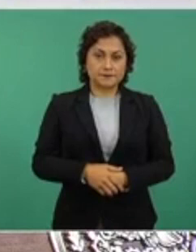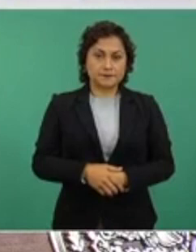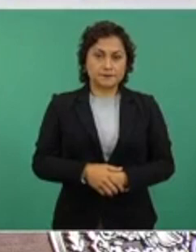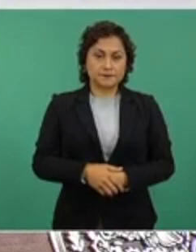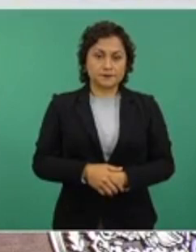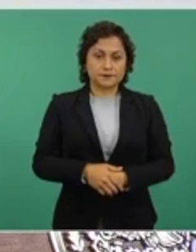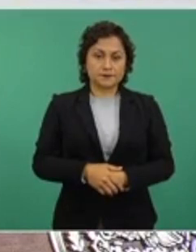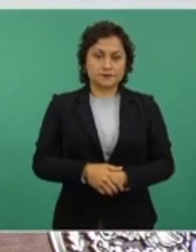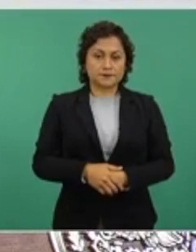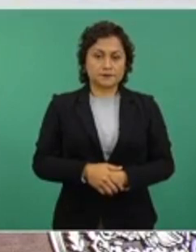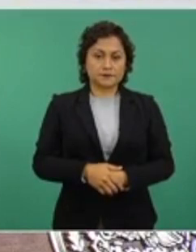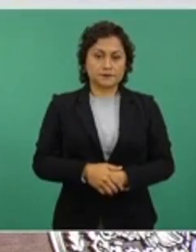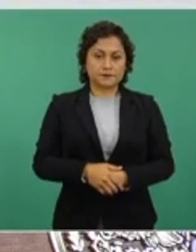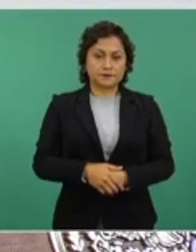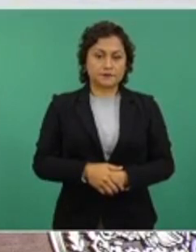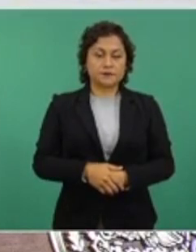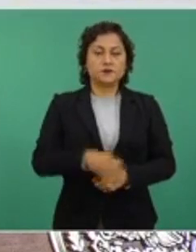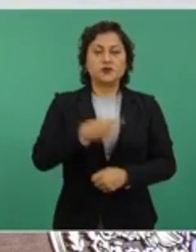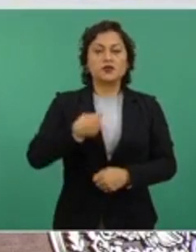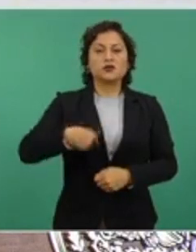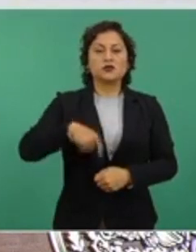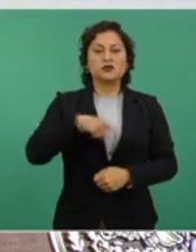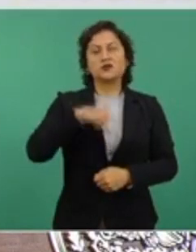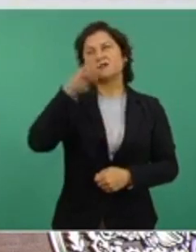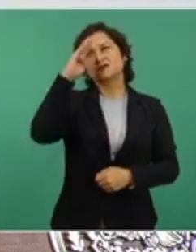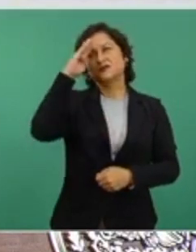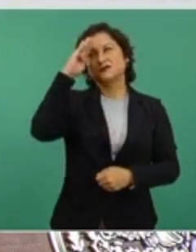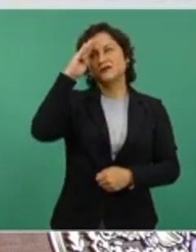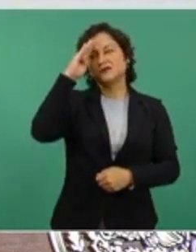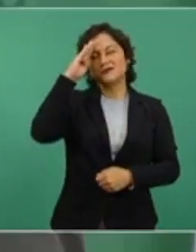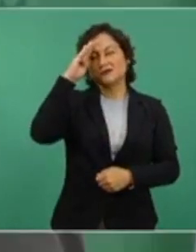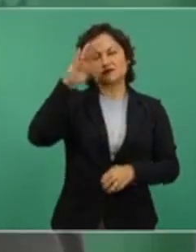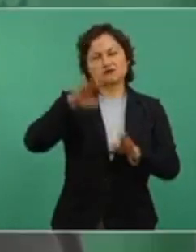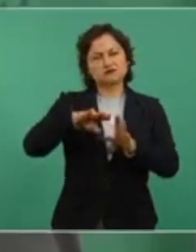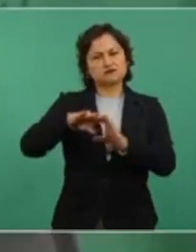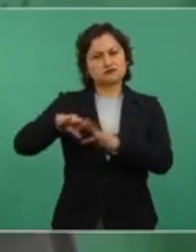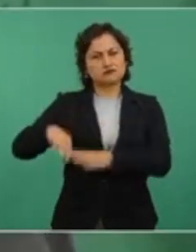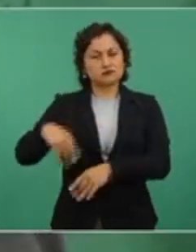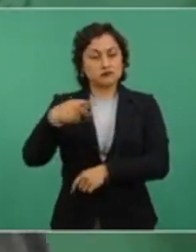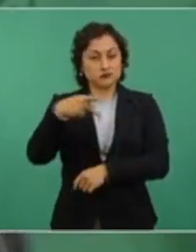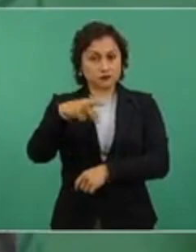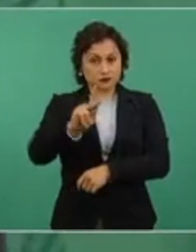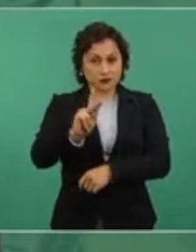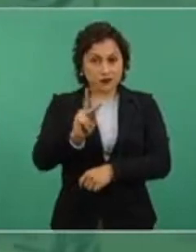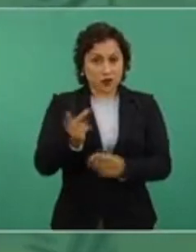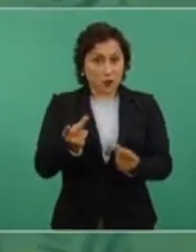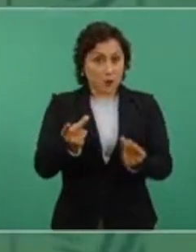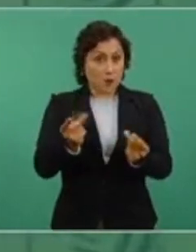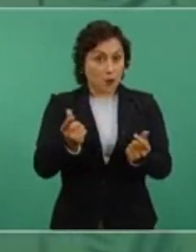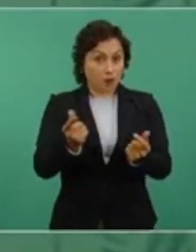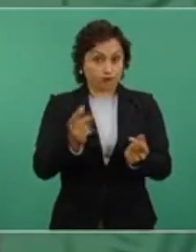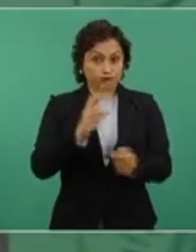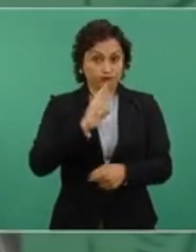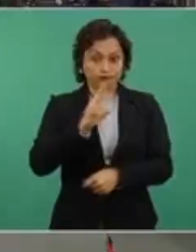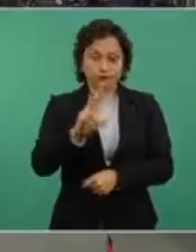Lo descartamos pero no se va a resolver pronto. Gracias, presidente.